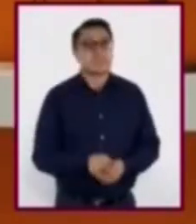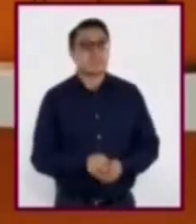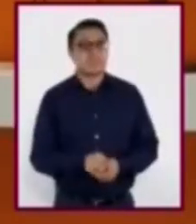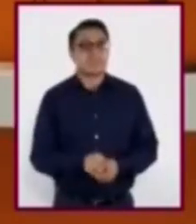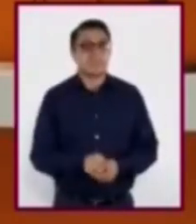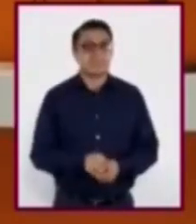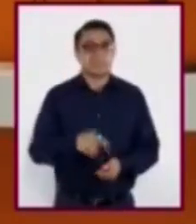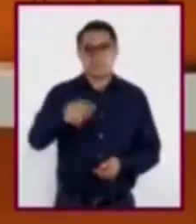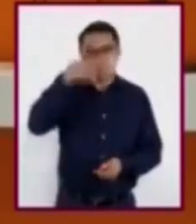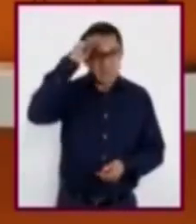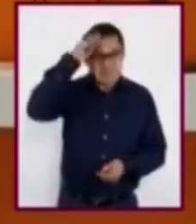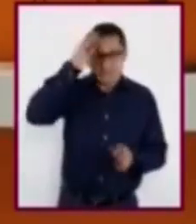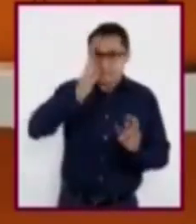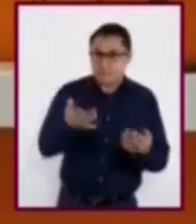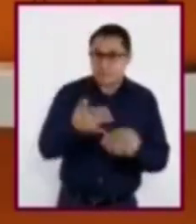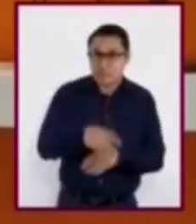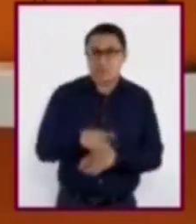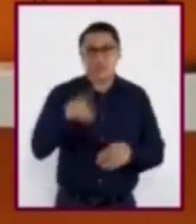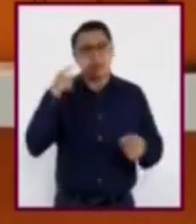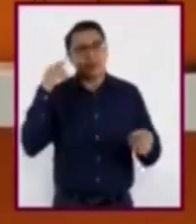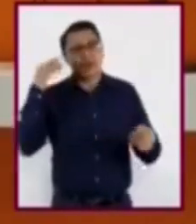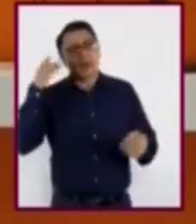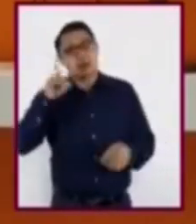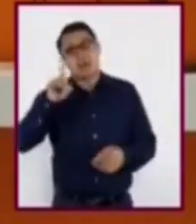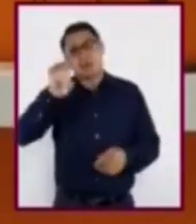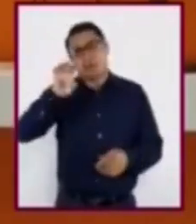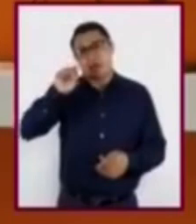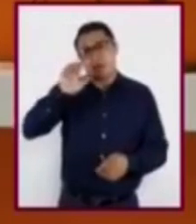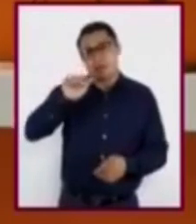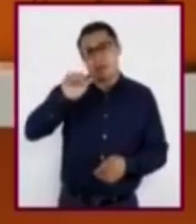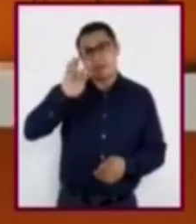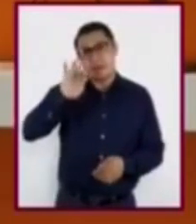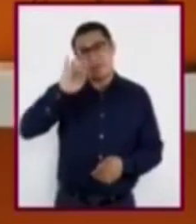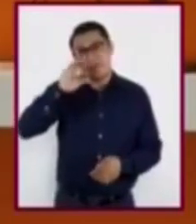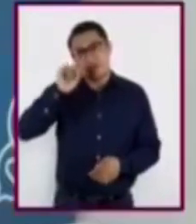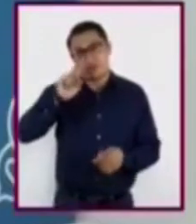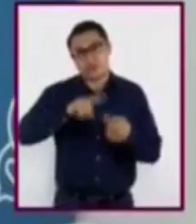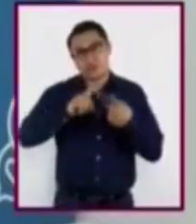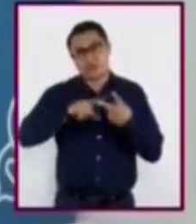¿Ya pensaron en los desafíos y tensiones a los que se enfrentan diariamente?